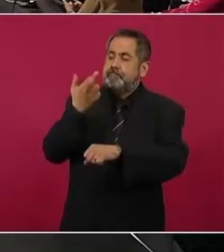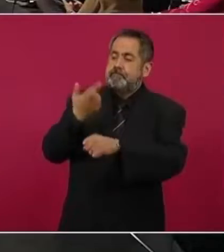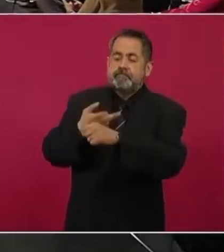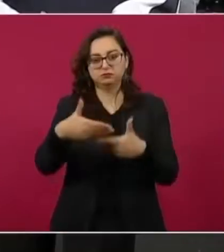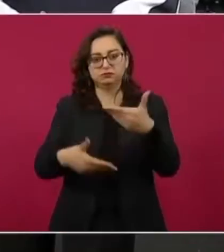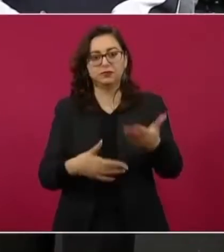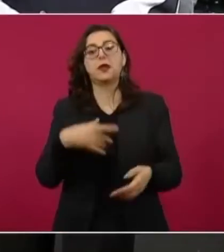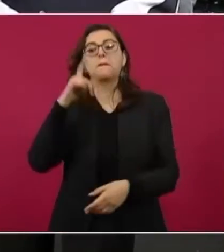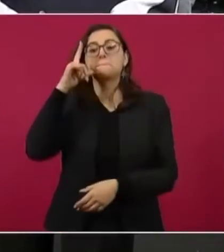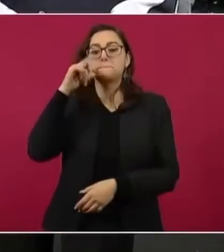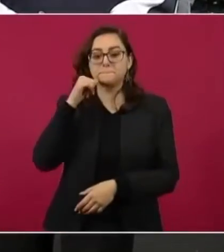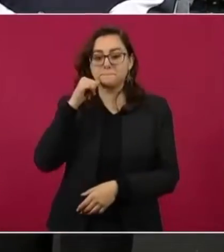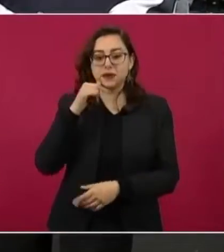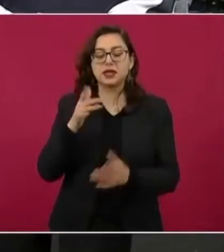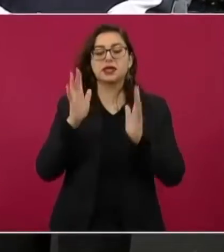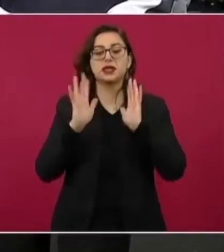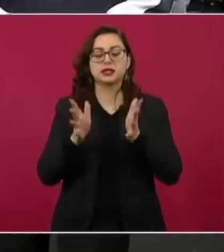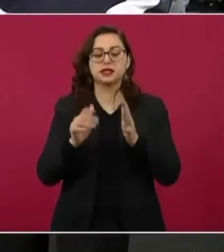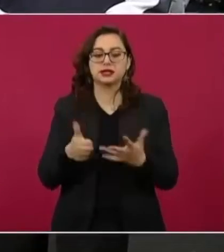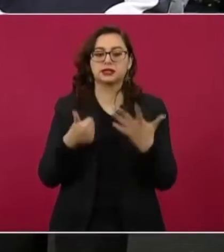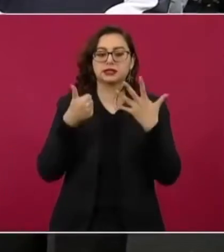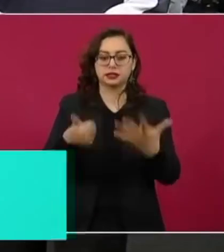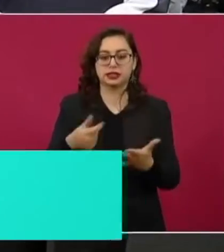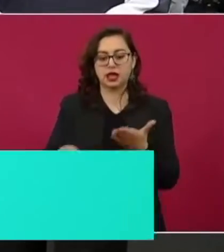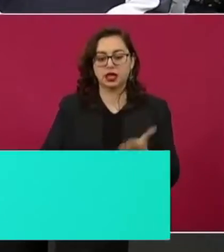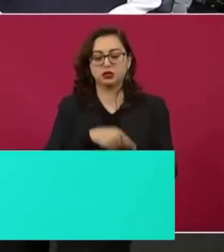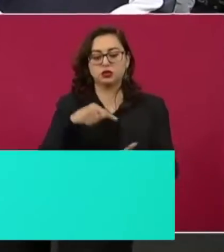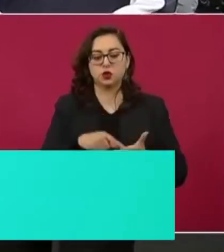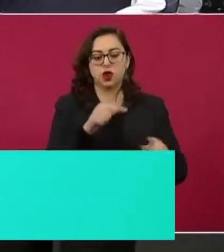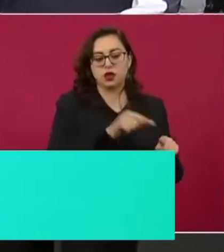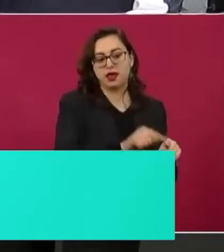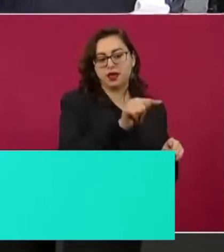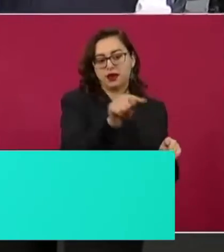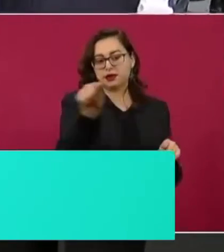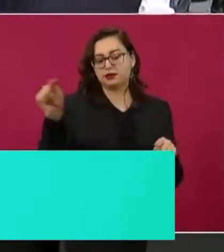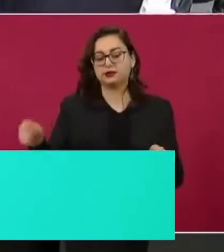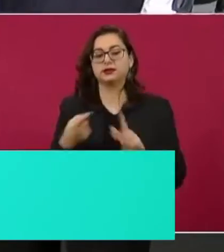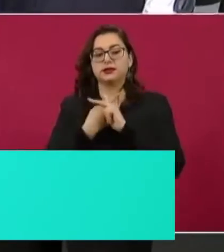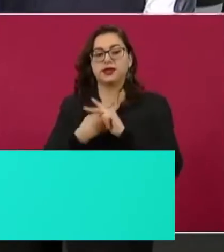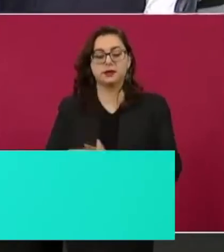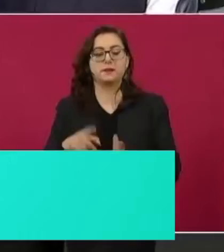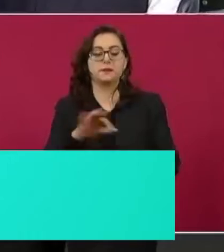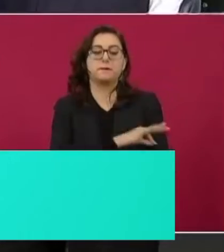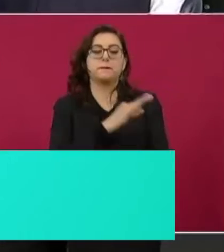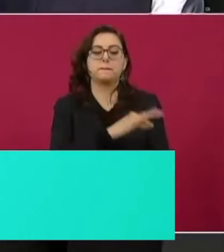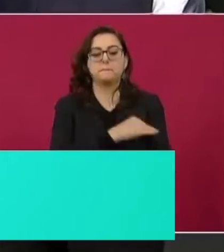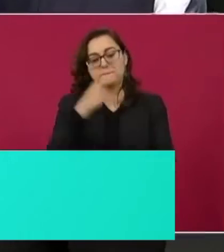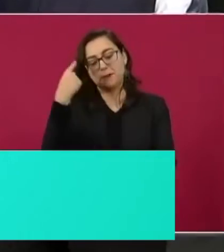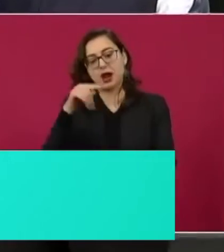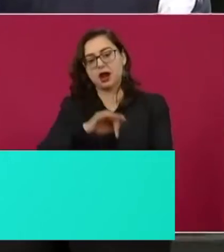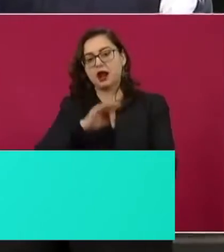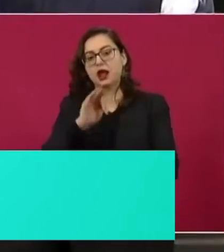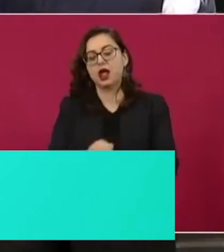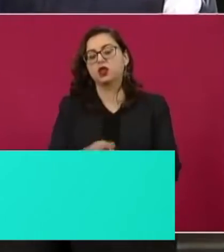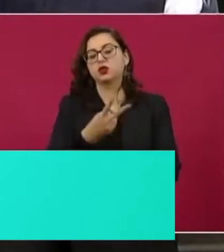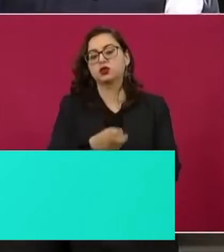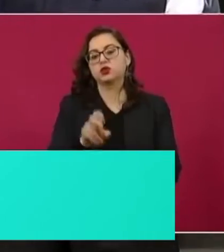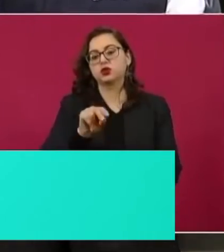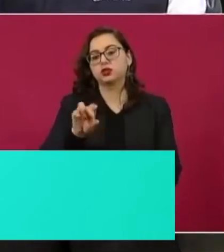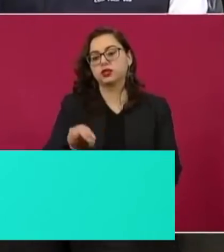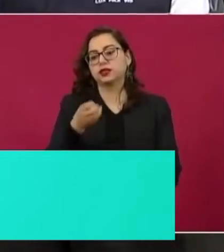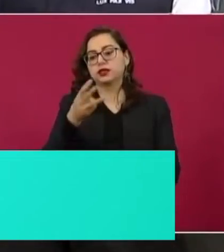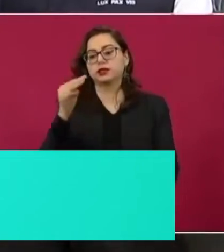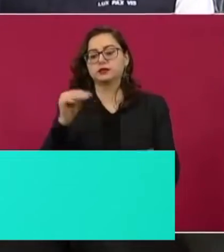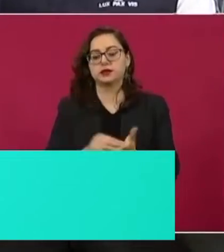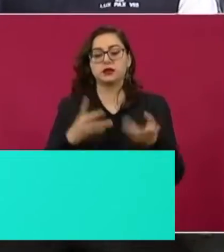interna del país. Son seis sedes, 283 mil personas del personal educativo y agradecemos mucho al